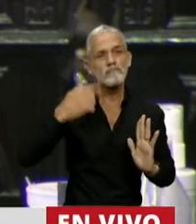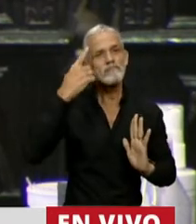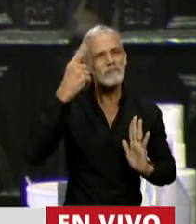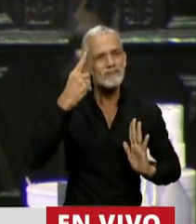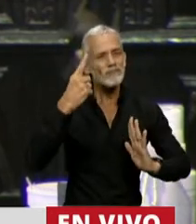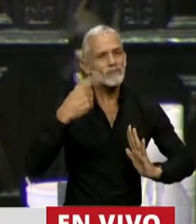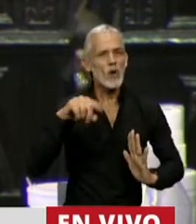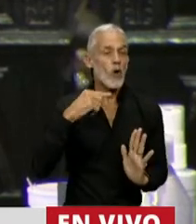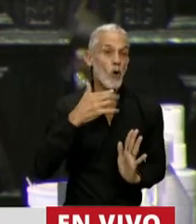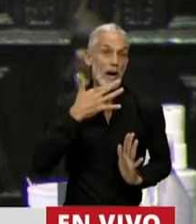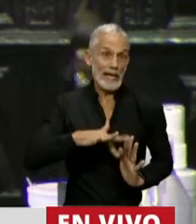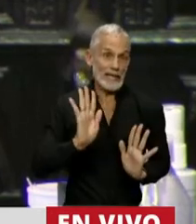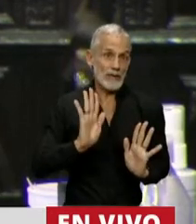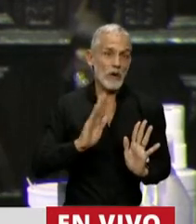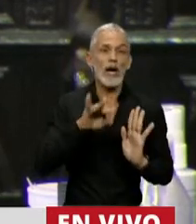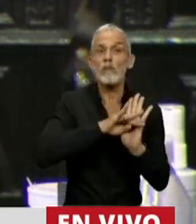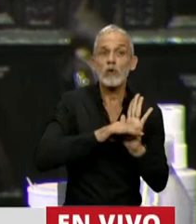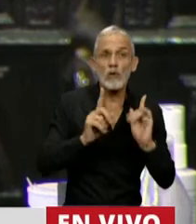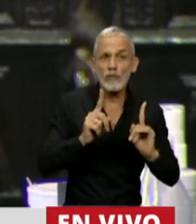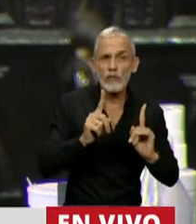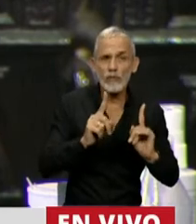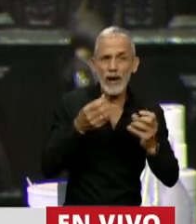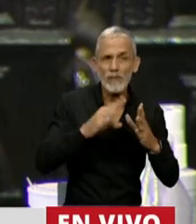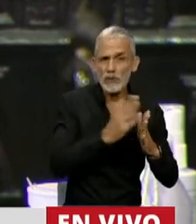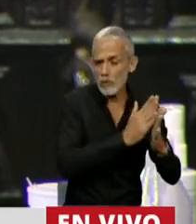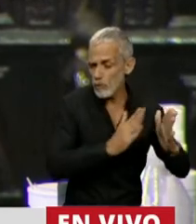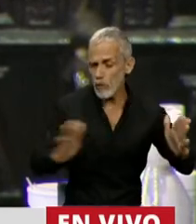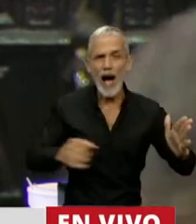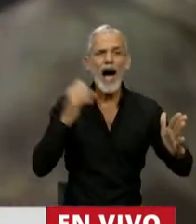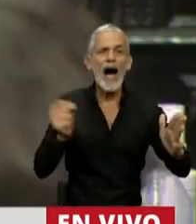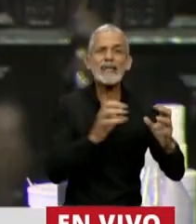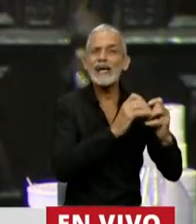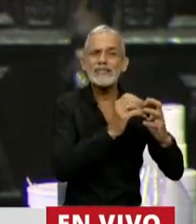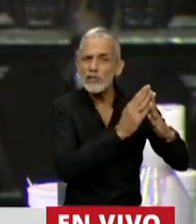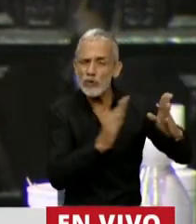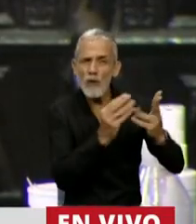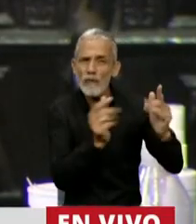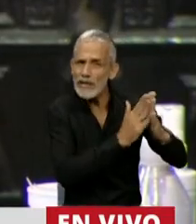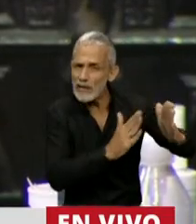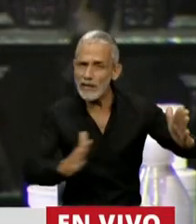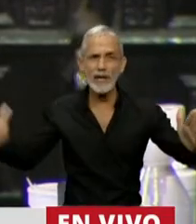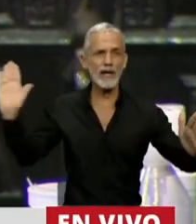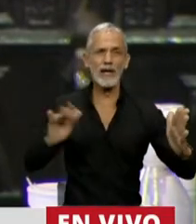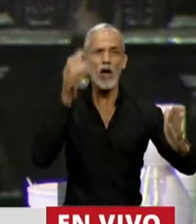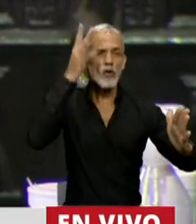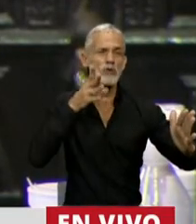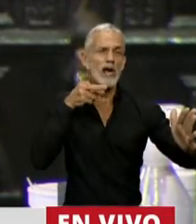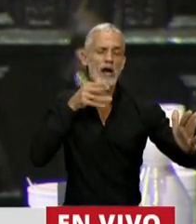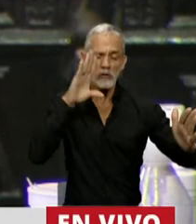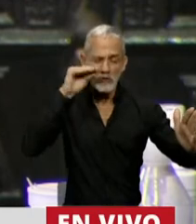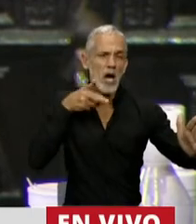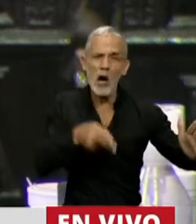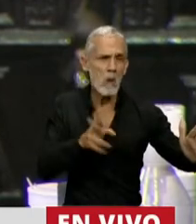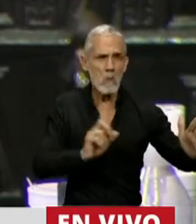interpretación es única, el protocolo continúa vigente hasta que se termine la sesión en curso. La sesión en curso es una